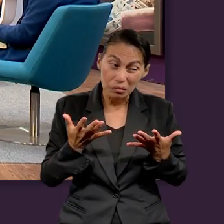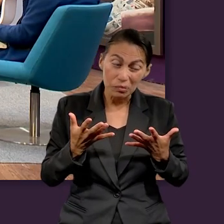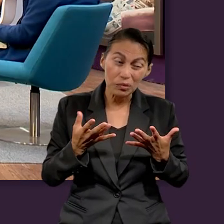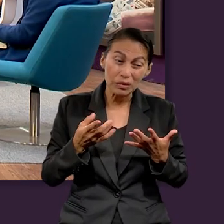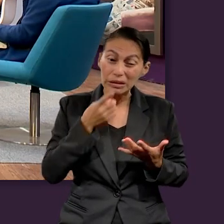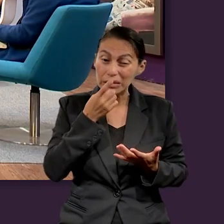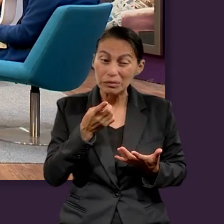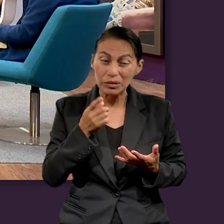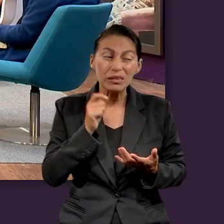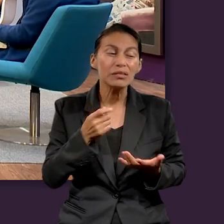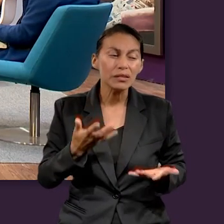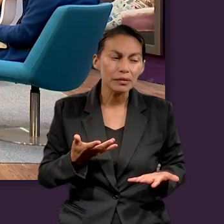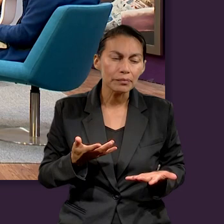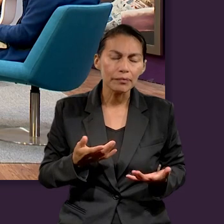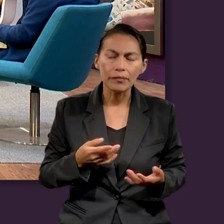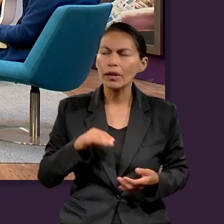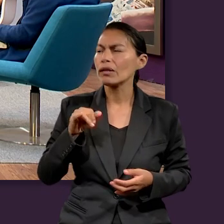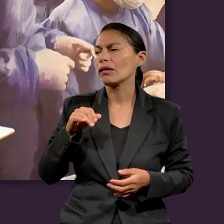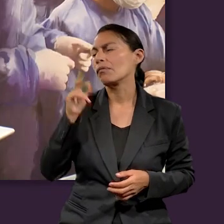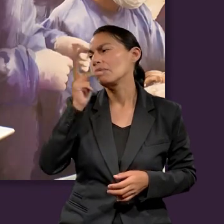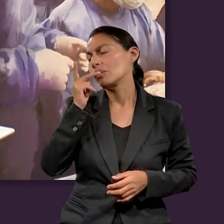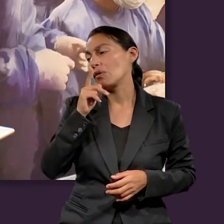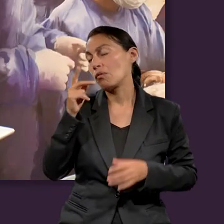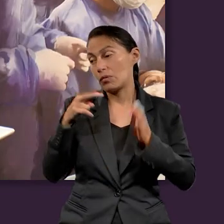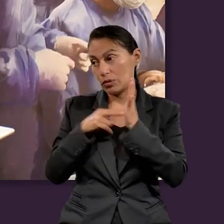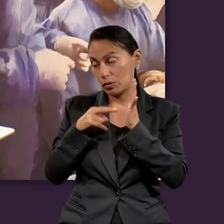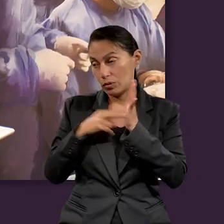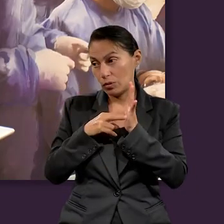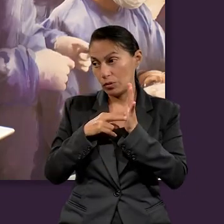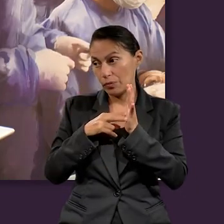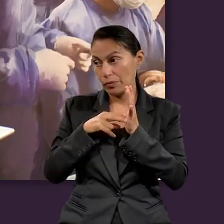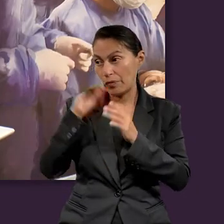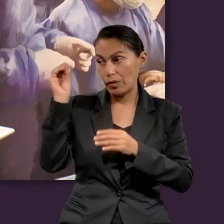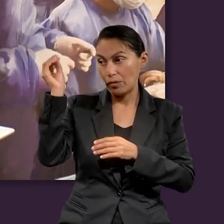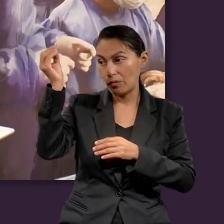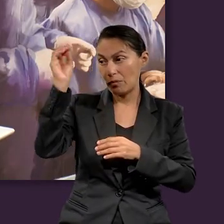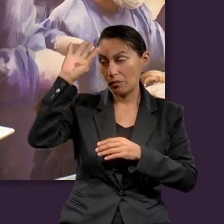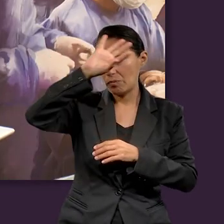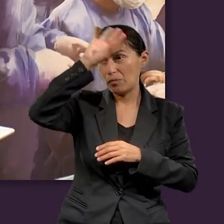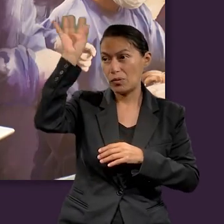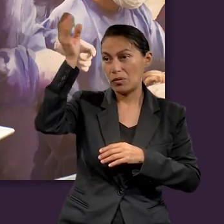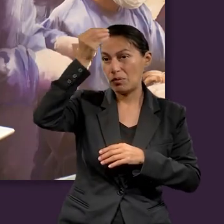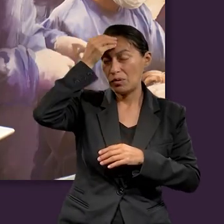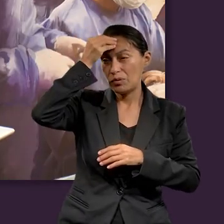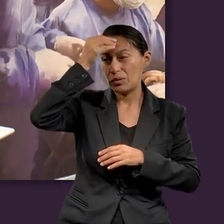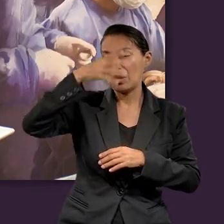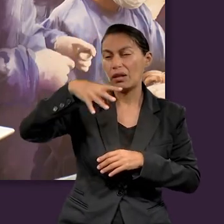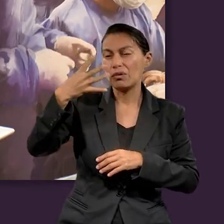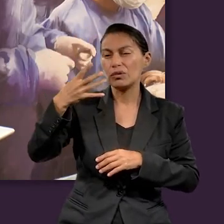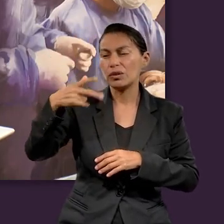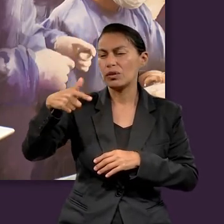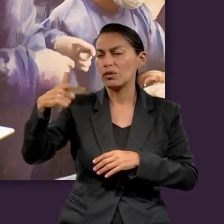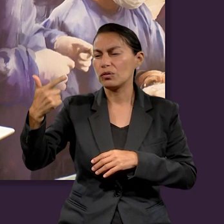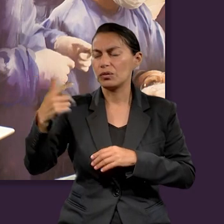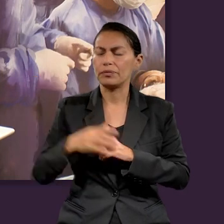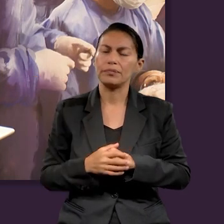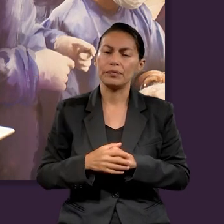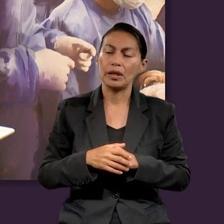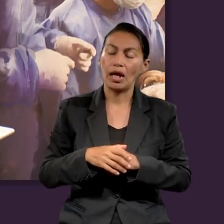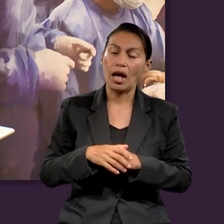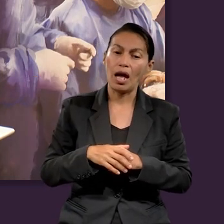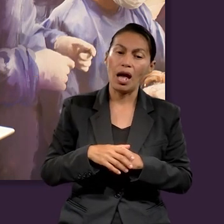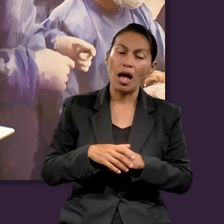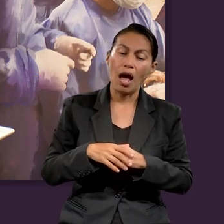nosotros a veces tomamos. Justamente hay un versículo, Pastor, que se encuentra en Proverbios 14.12, que nos hace